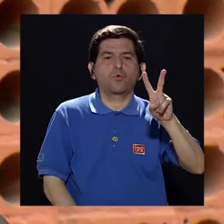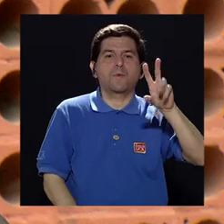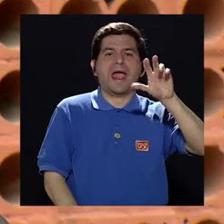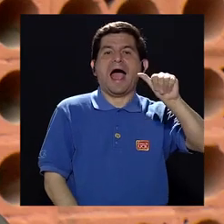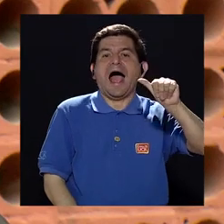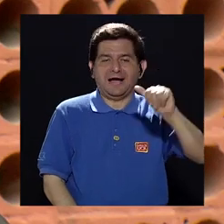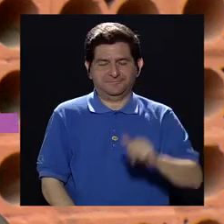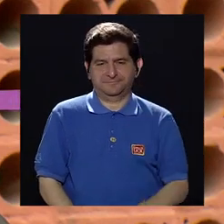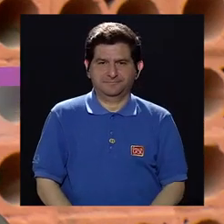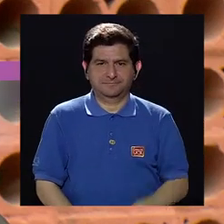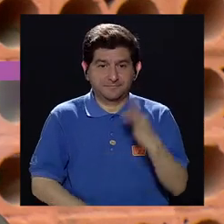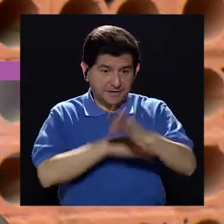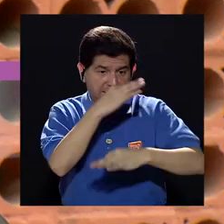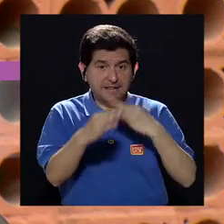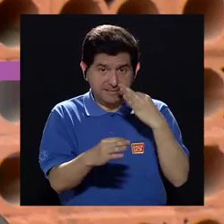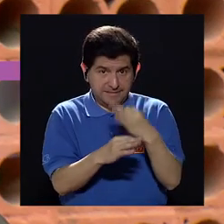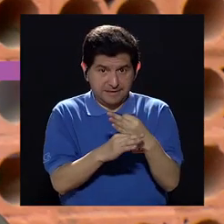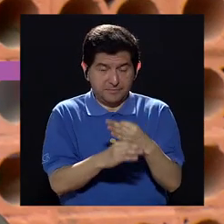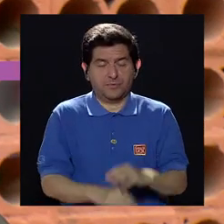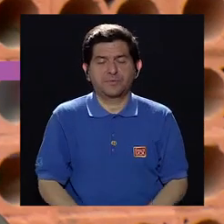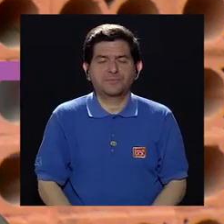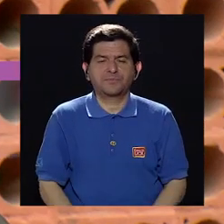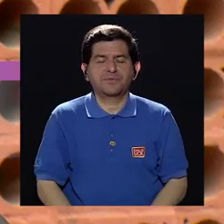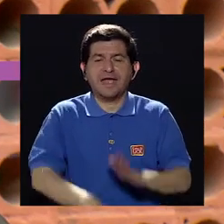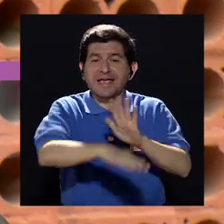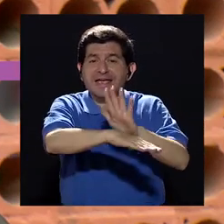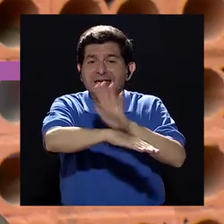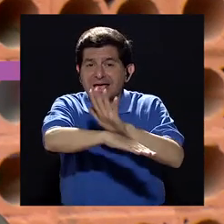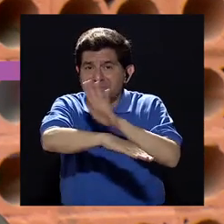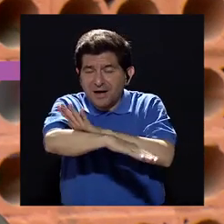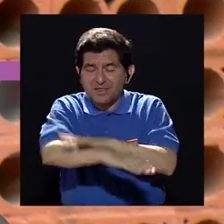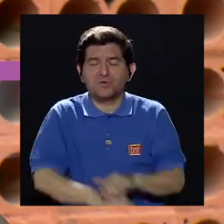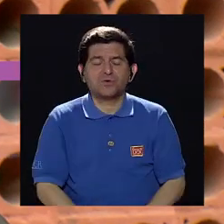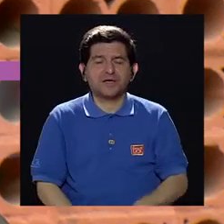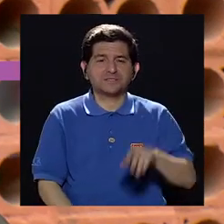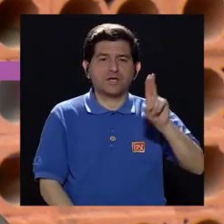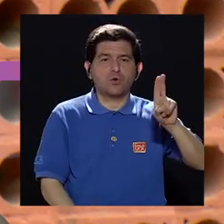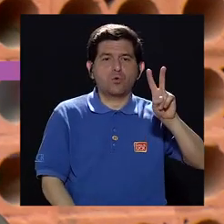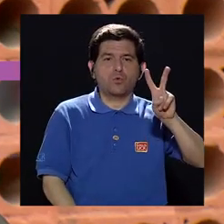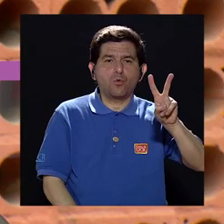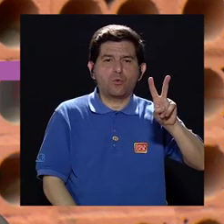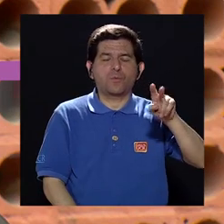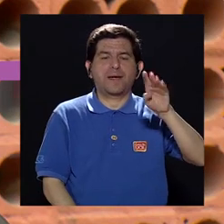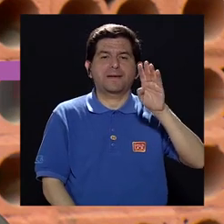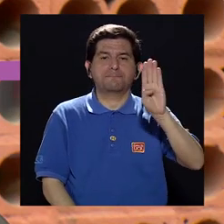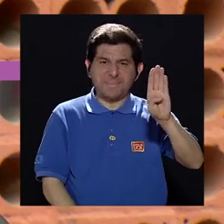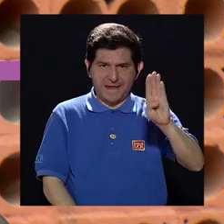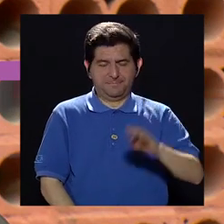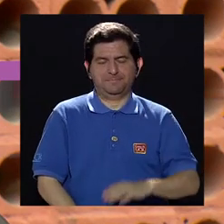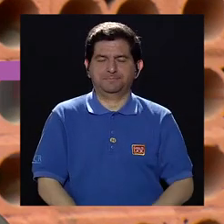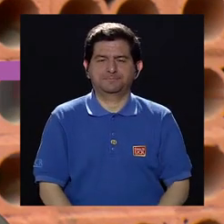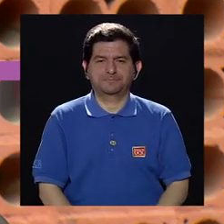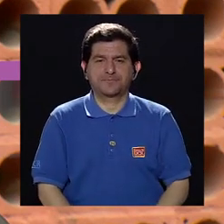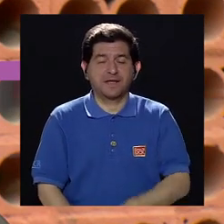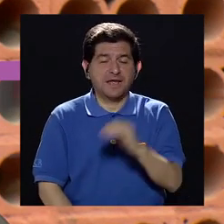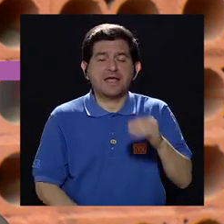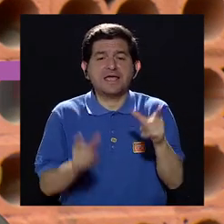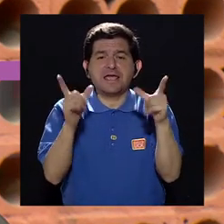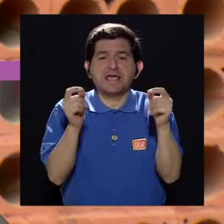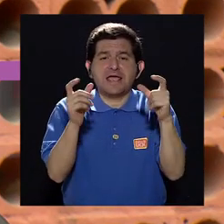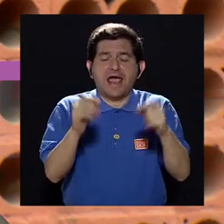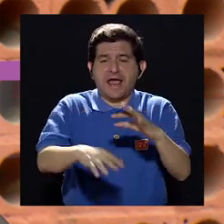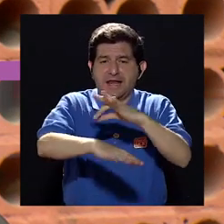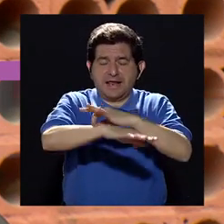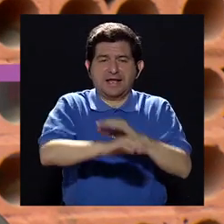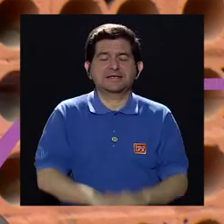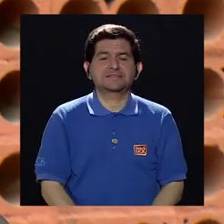ocasionadas por el tipo A. Las quemaduras son ocasionadas por el rayo ultravioleta tipo B. Y el